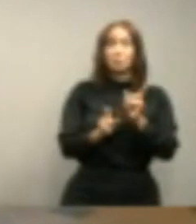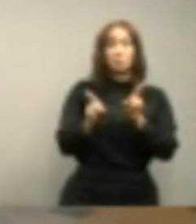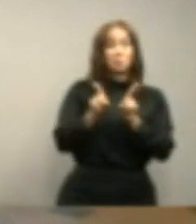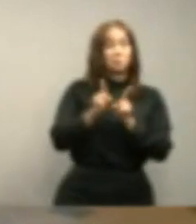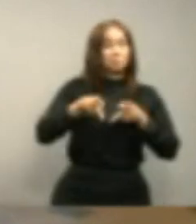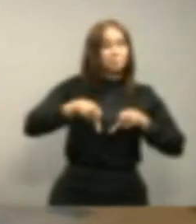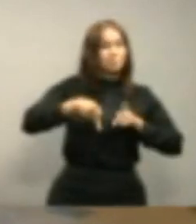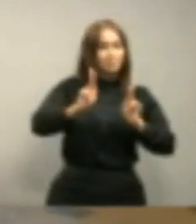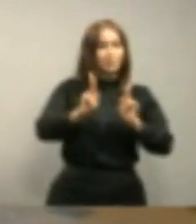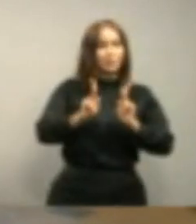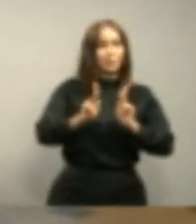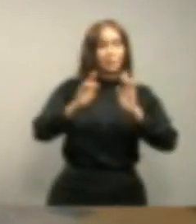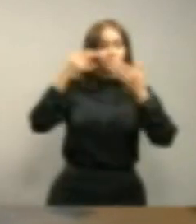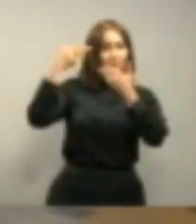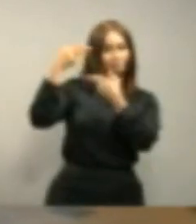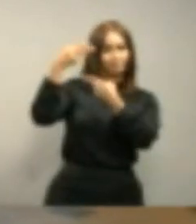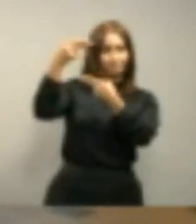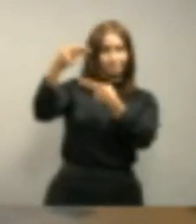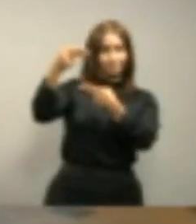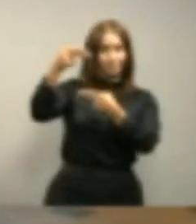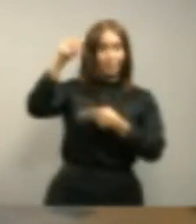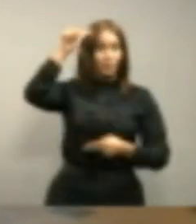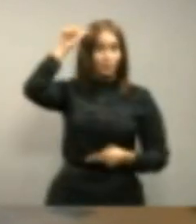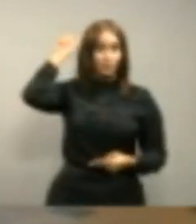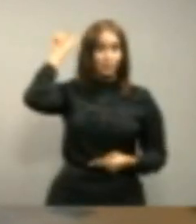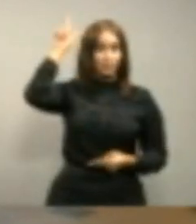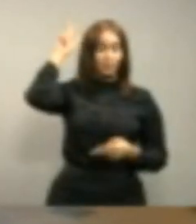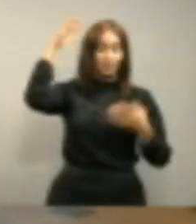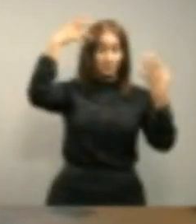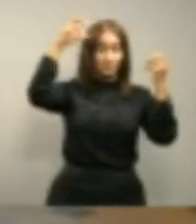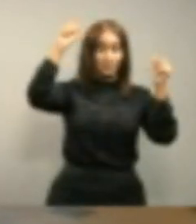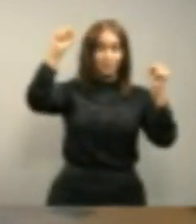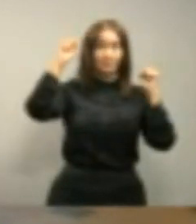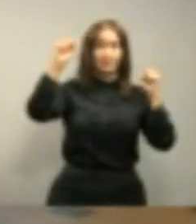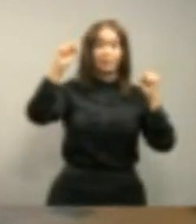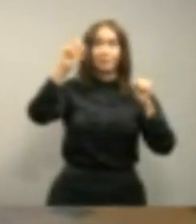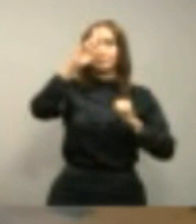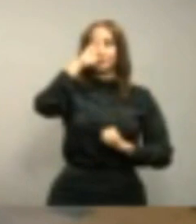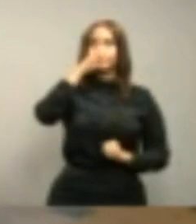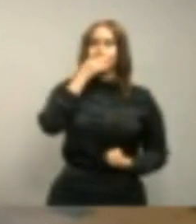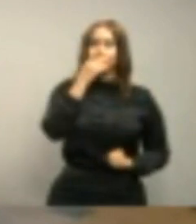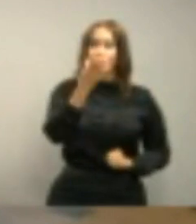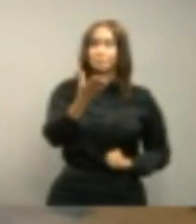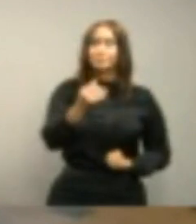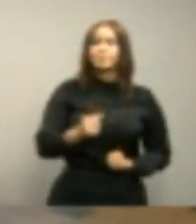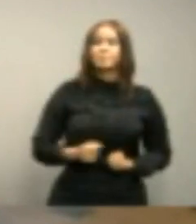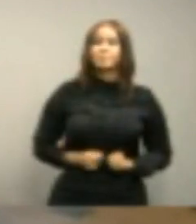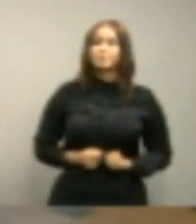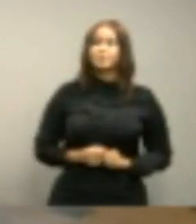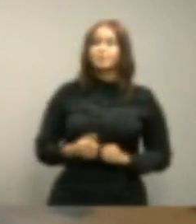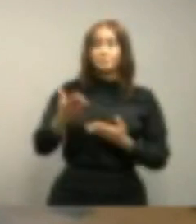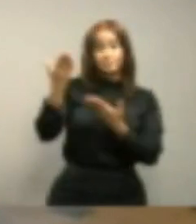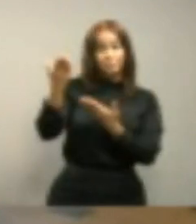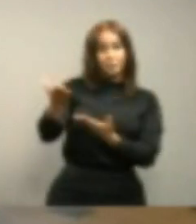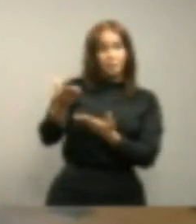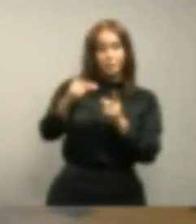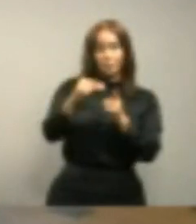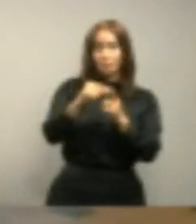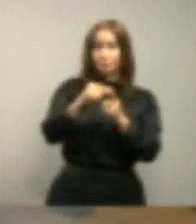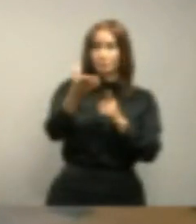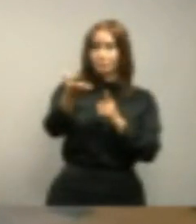Excelentísimo señor licenciado Luis Abinader Corona, Presidenta de la República Dominicana, sus palabras